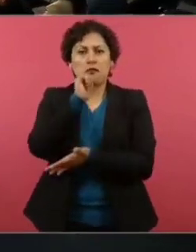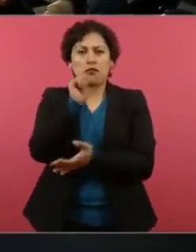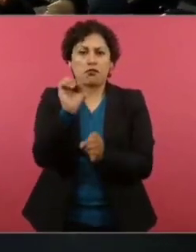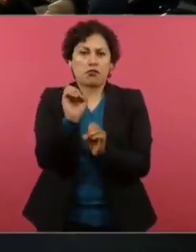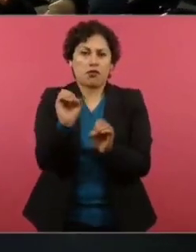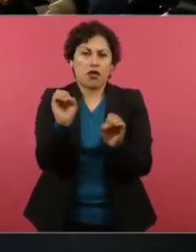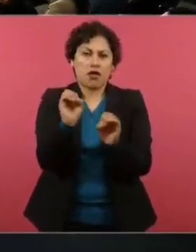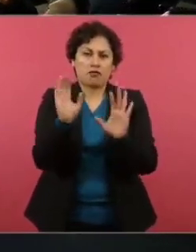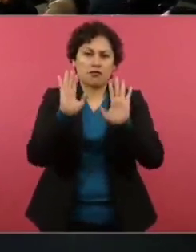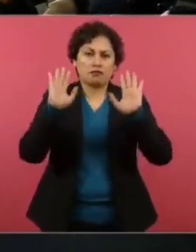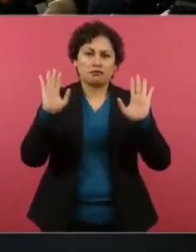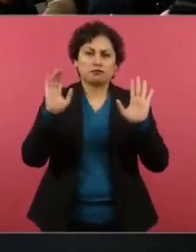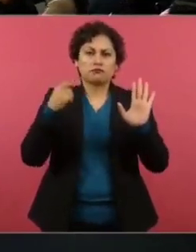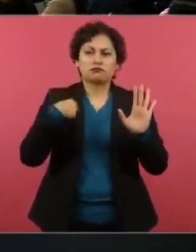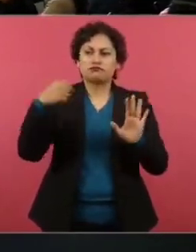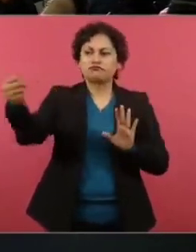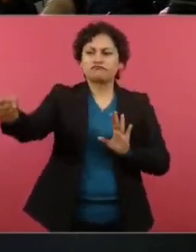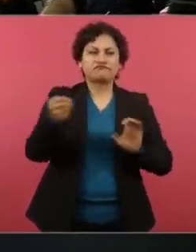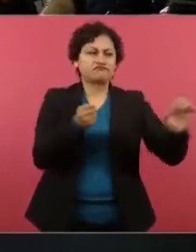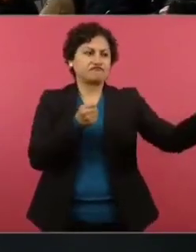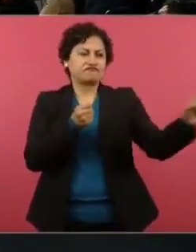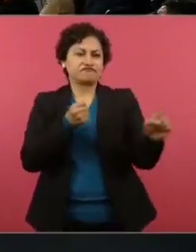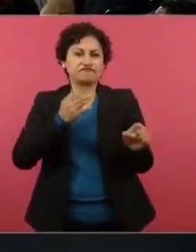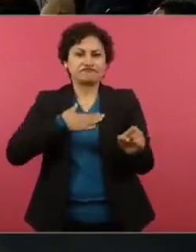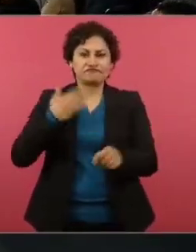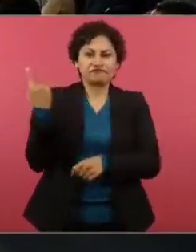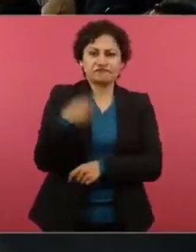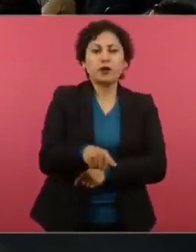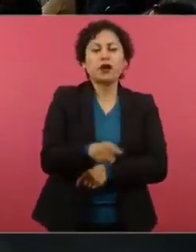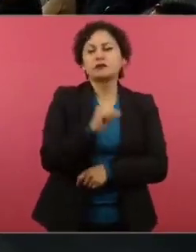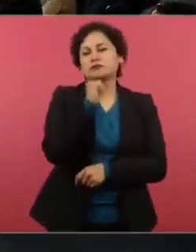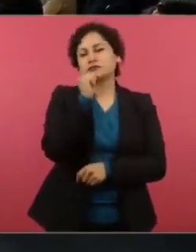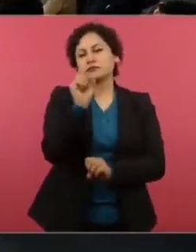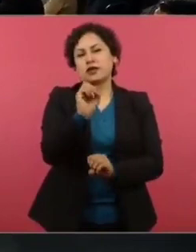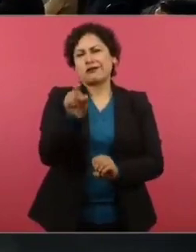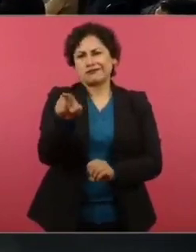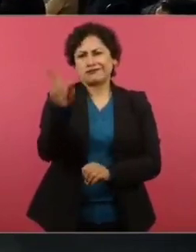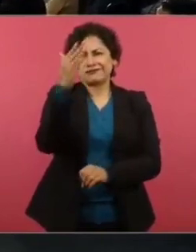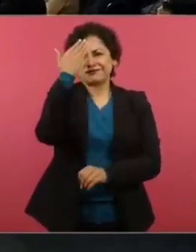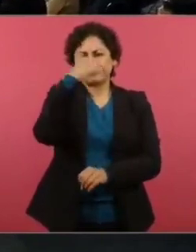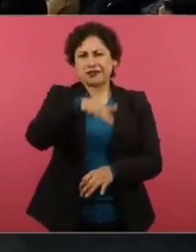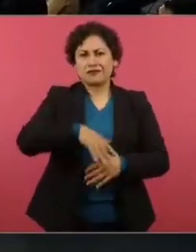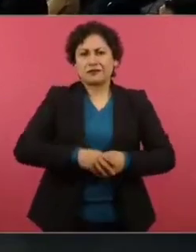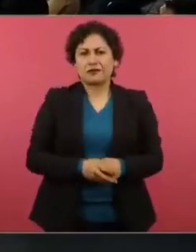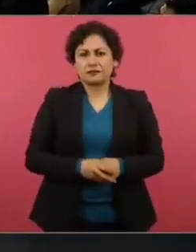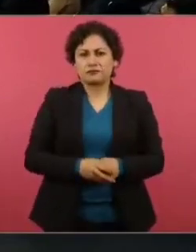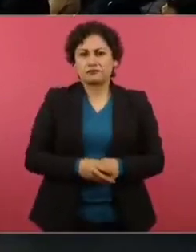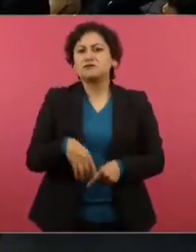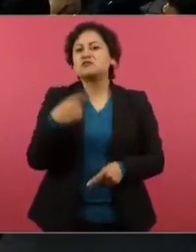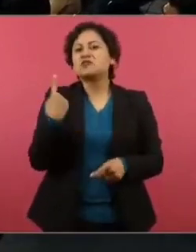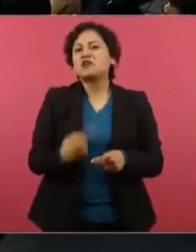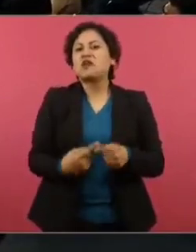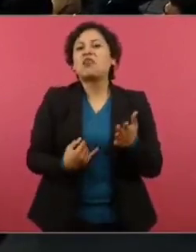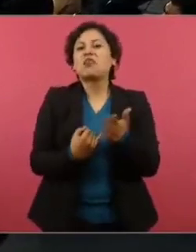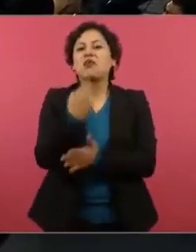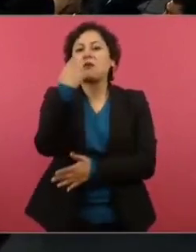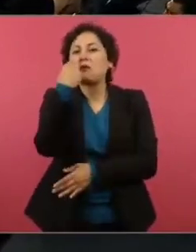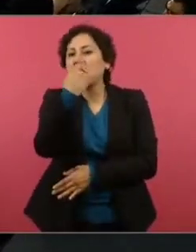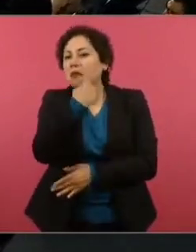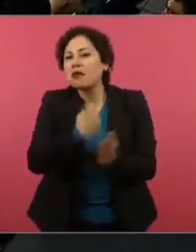se acabó el dedazo y que es el pueblo el que va a decidir.